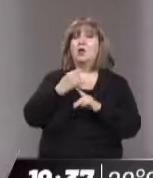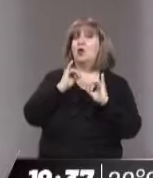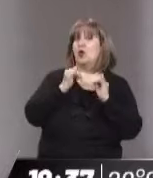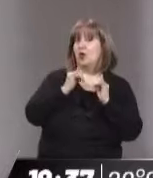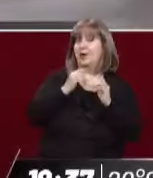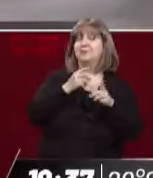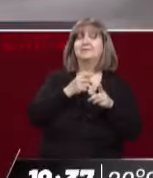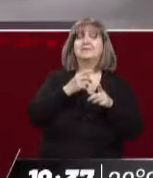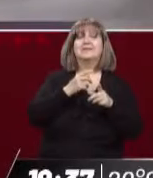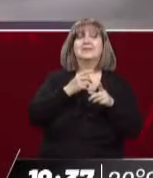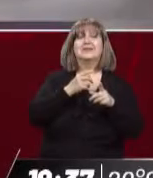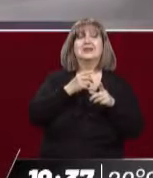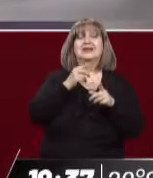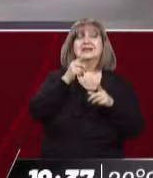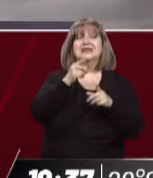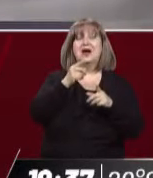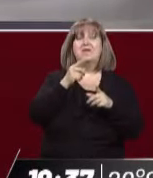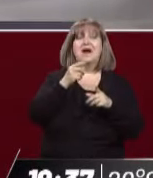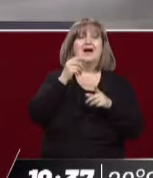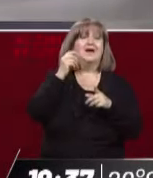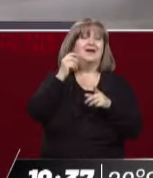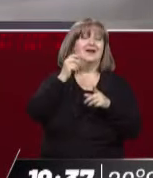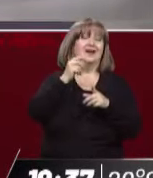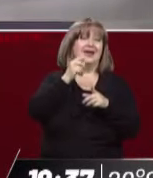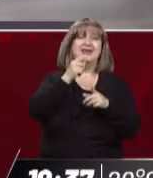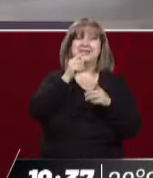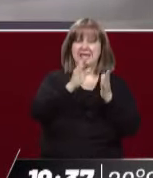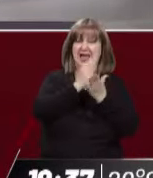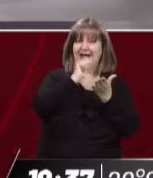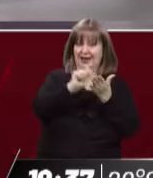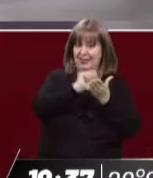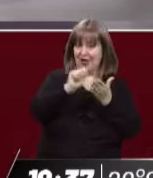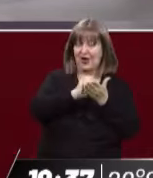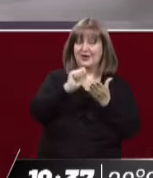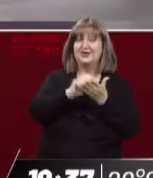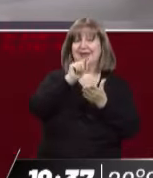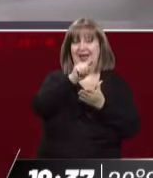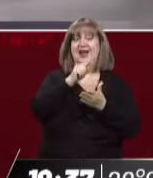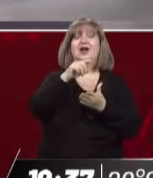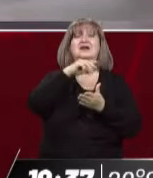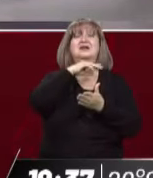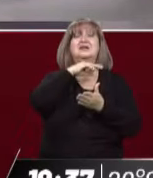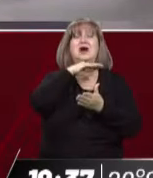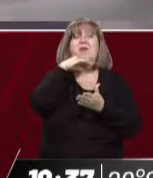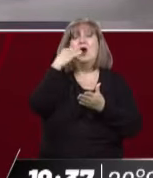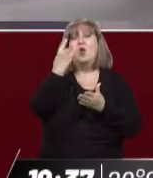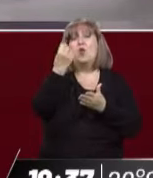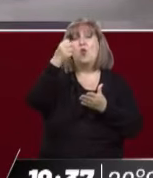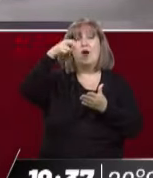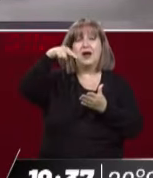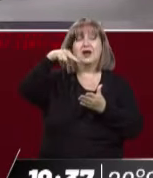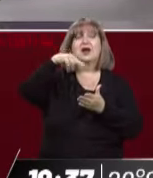es ingeniero en sistemas, pero además es escritor, tiene tres obras publicadas. Hola Juanjo, ¿cómo va? Buenas tardes. Julián te saluda de Mendoza.